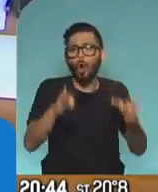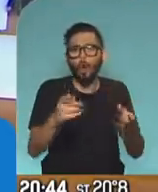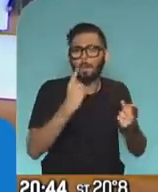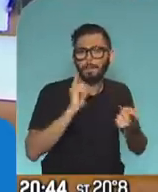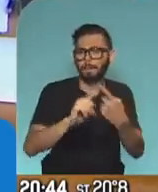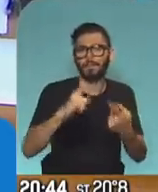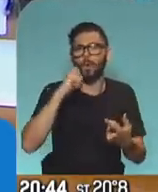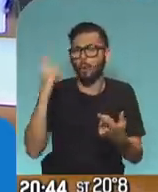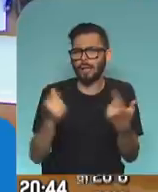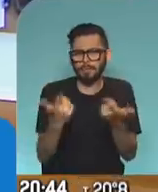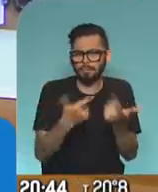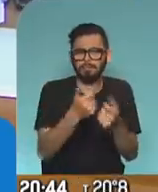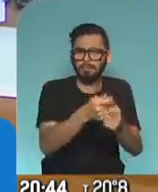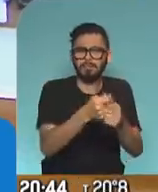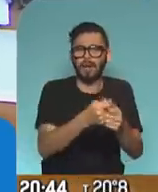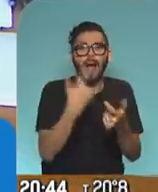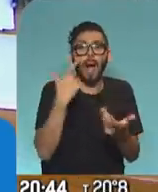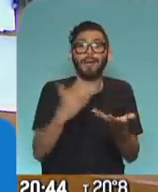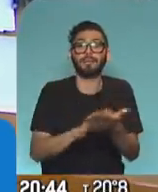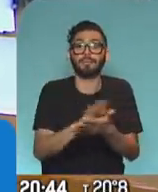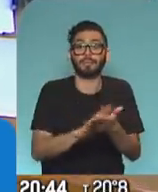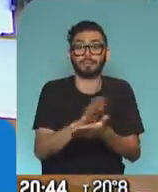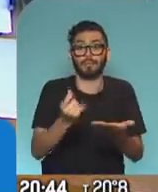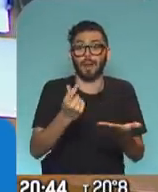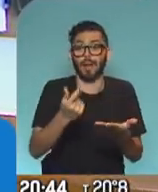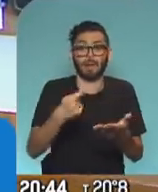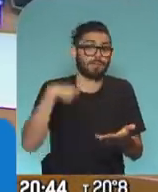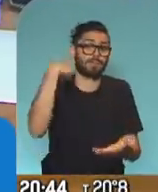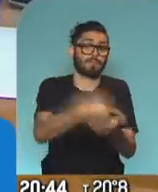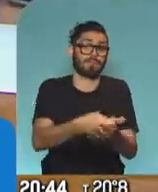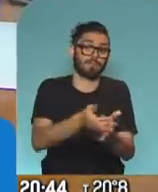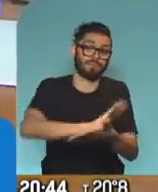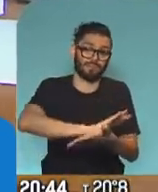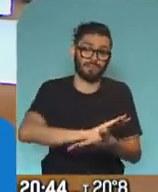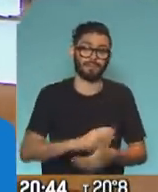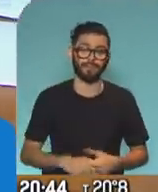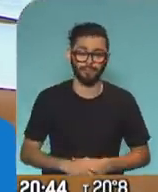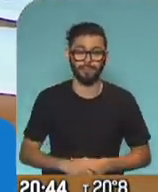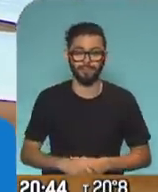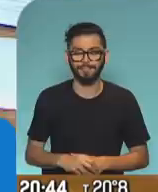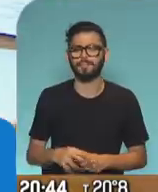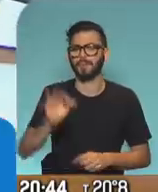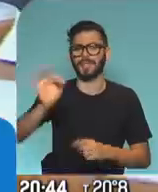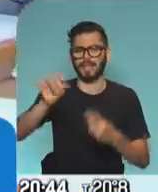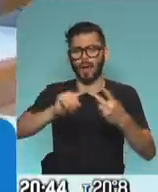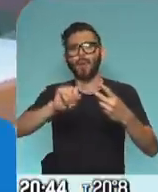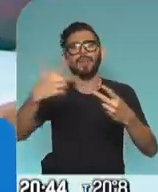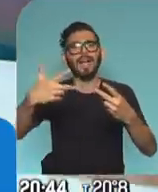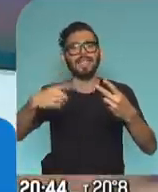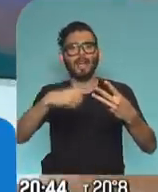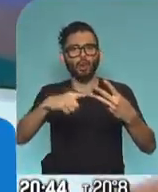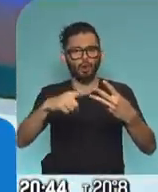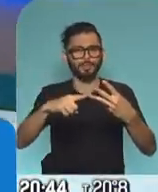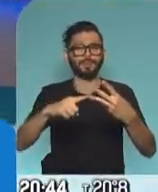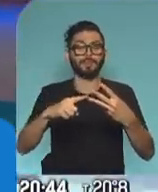WhatsApp como sea y resolver esta situación para cancelar la deuda que tiene. Muy bien, sabe Víctor, entonces. Tercera consulta, aquí